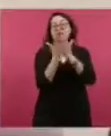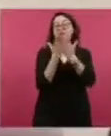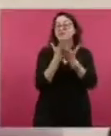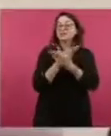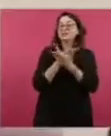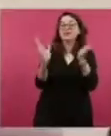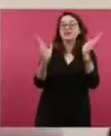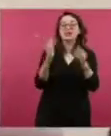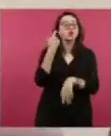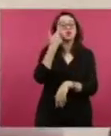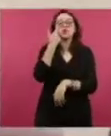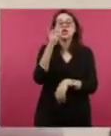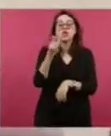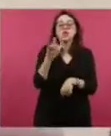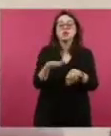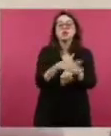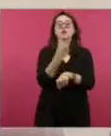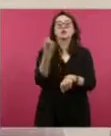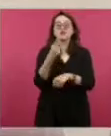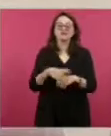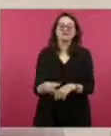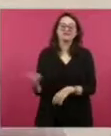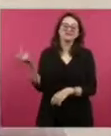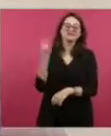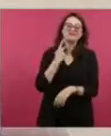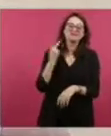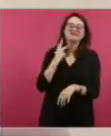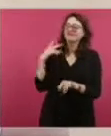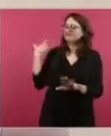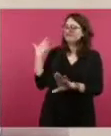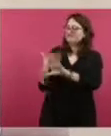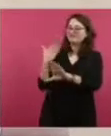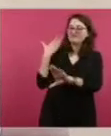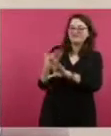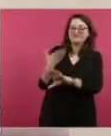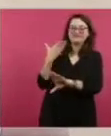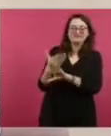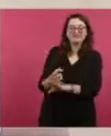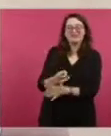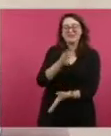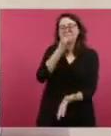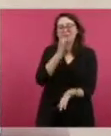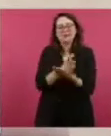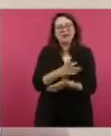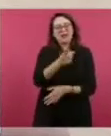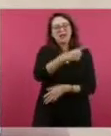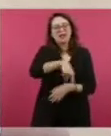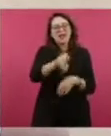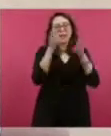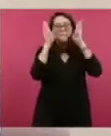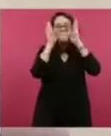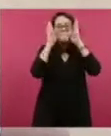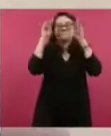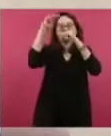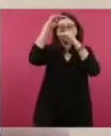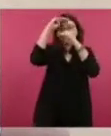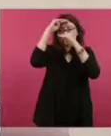¿por qué